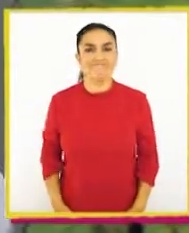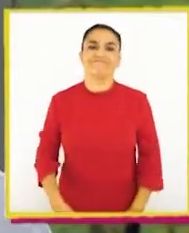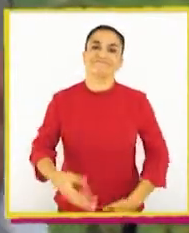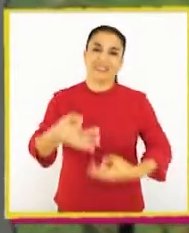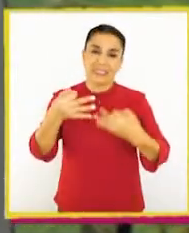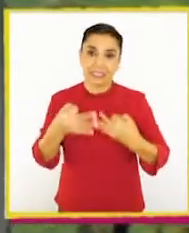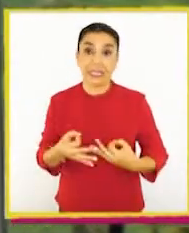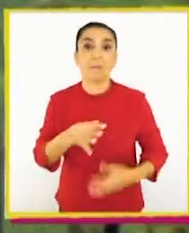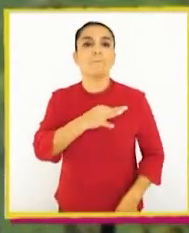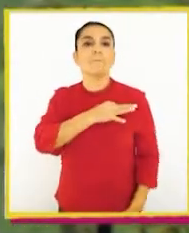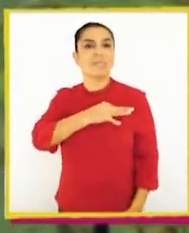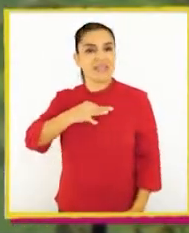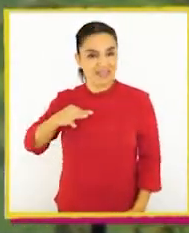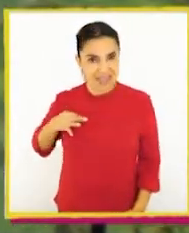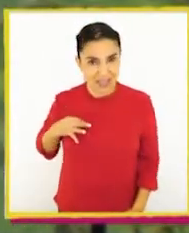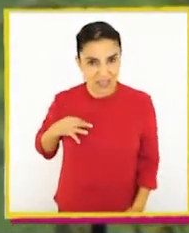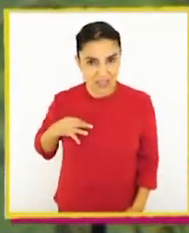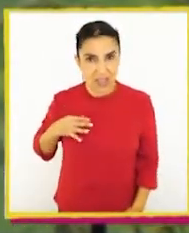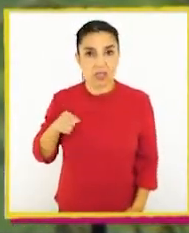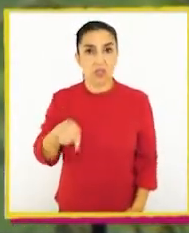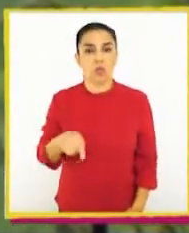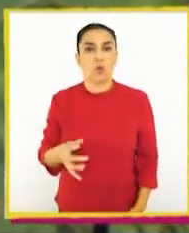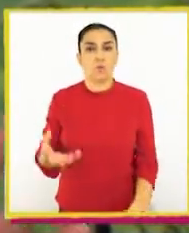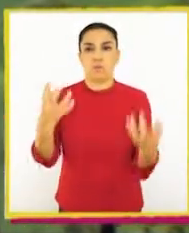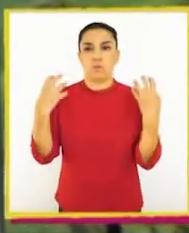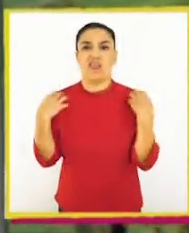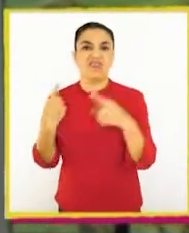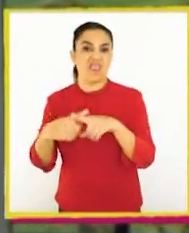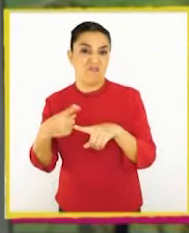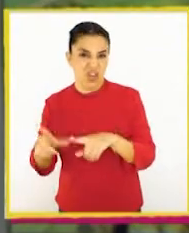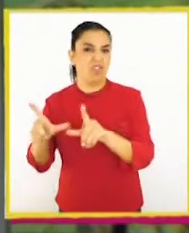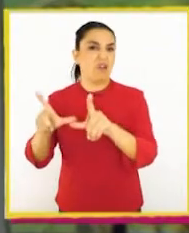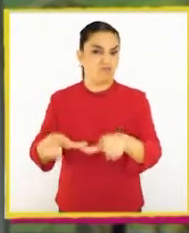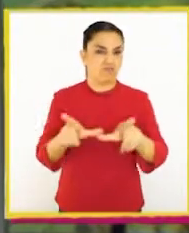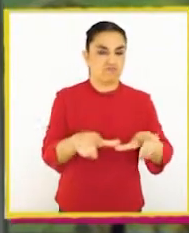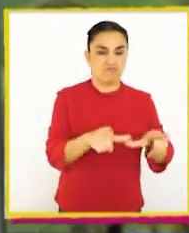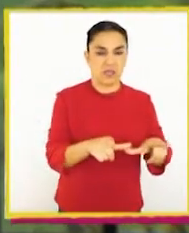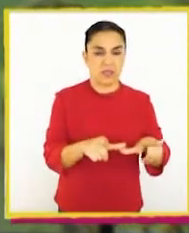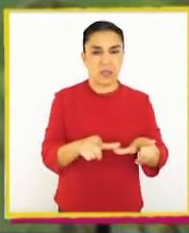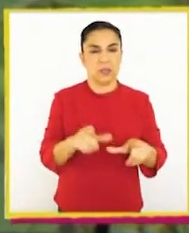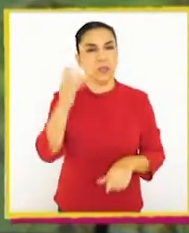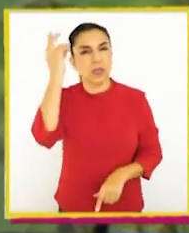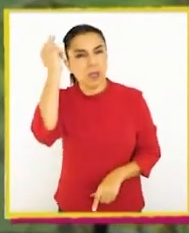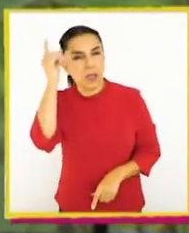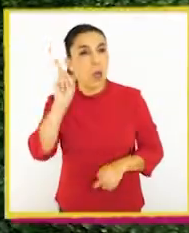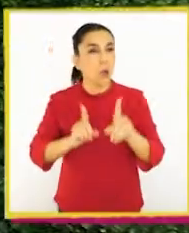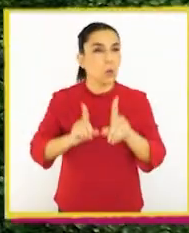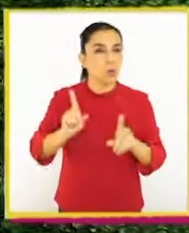Exactamente. Son los ministros que se hacen cargo de distintas áreas. ¿Se les ocurren algunas?